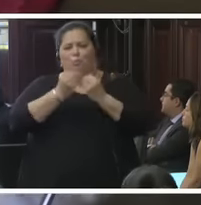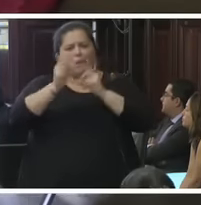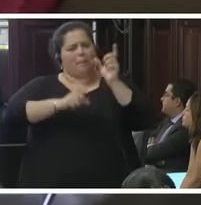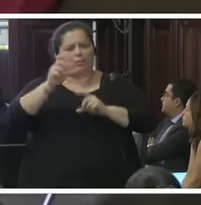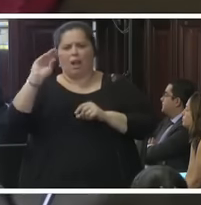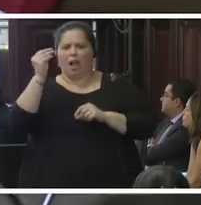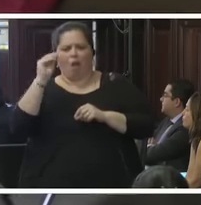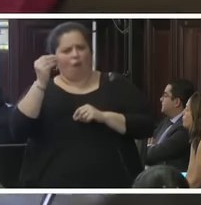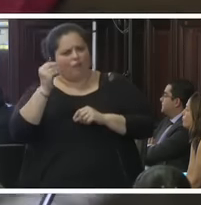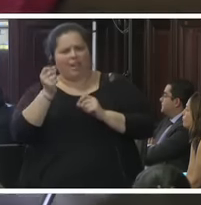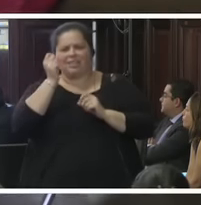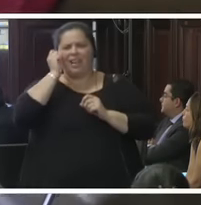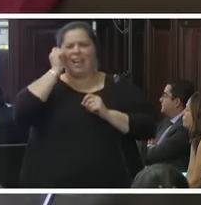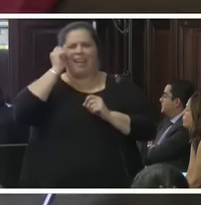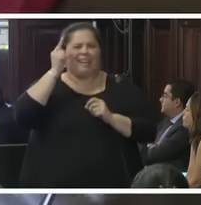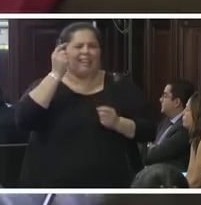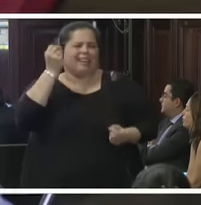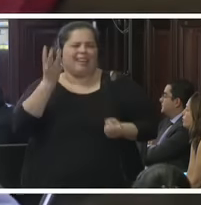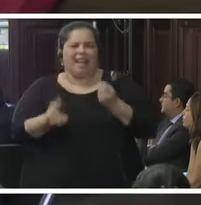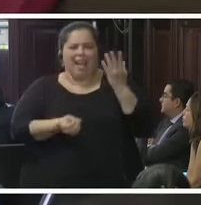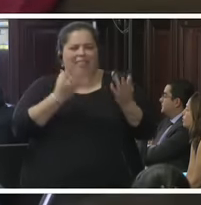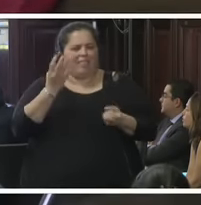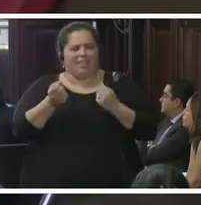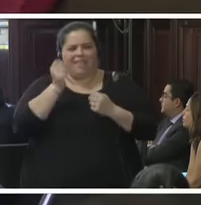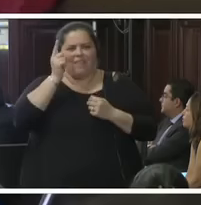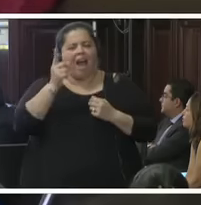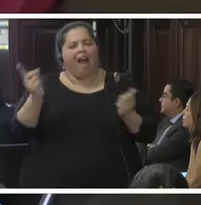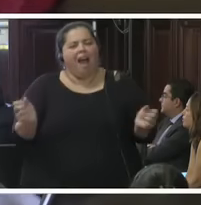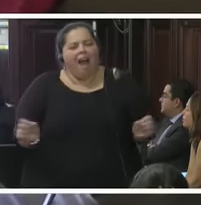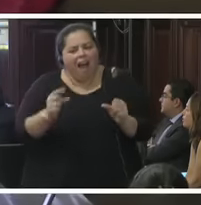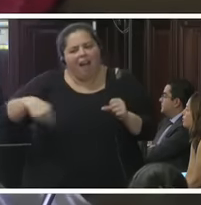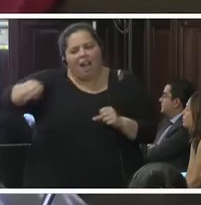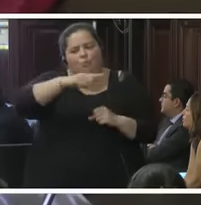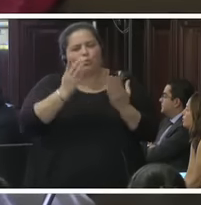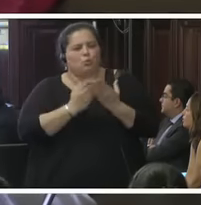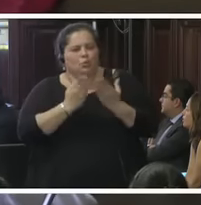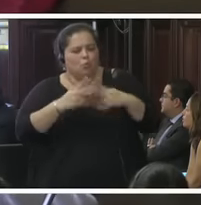creativa. Hagamos un estudio sobre medios alternativos de castigo.